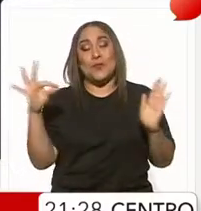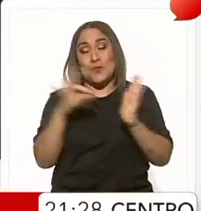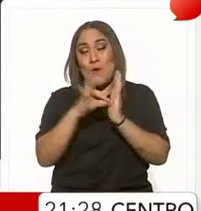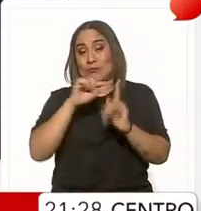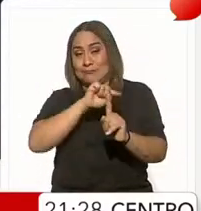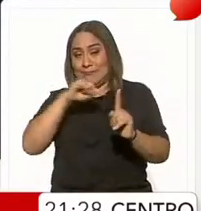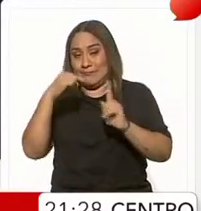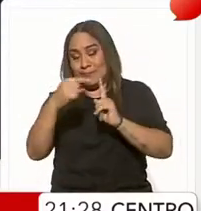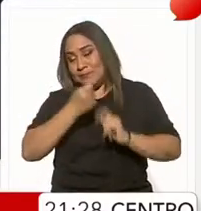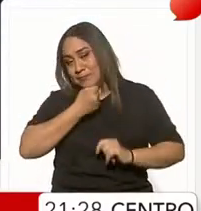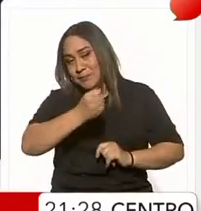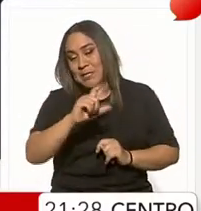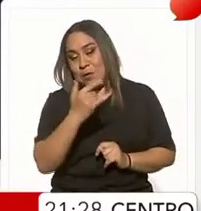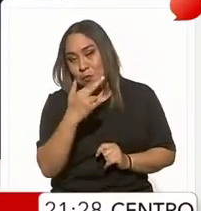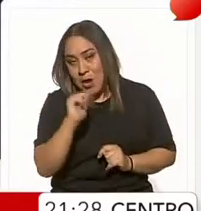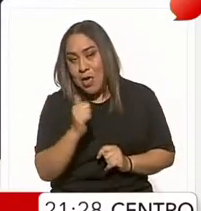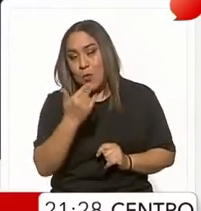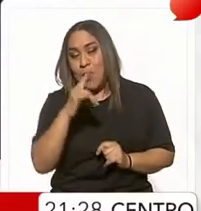Laura Huerta.